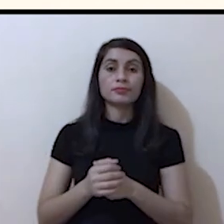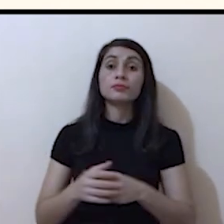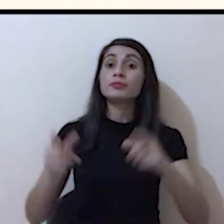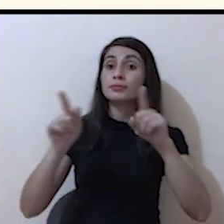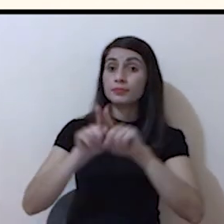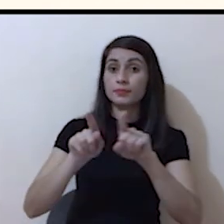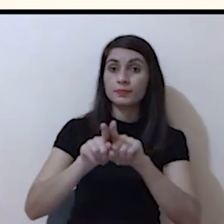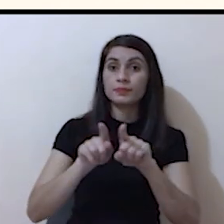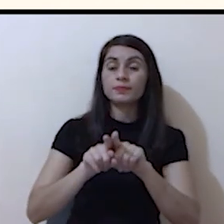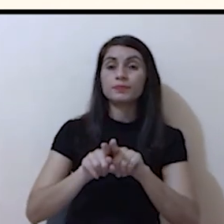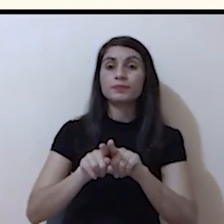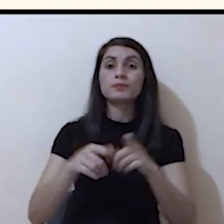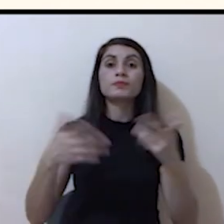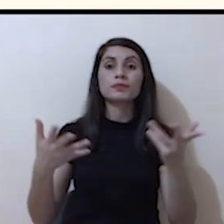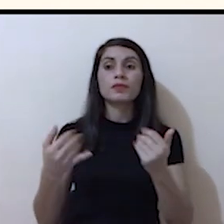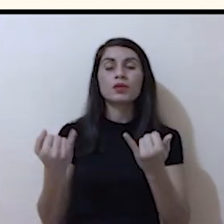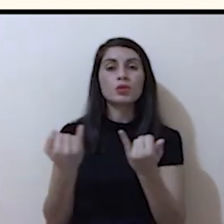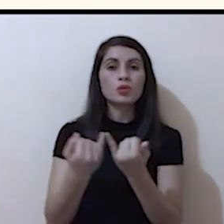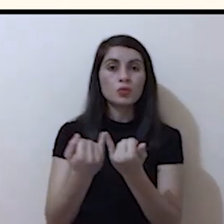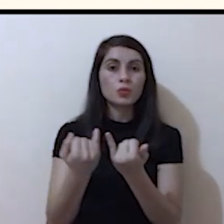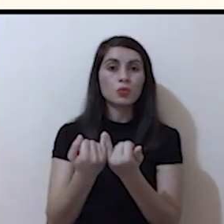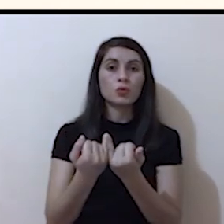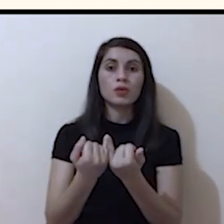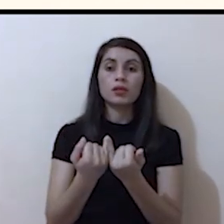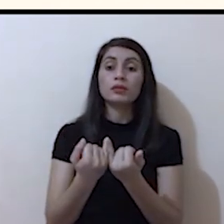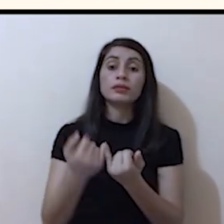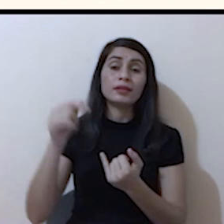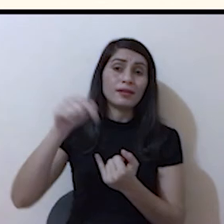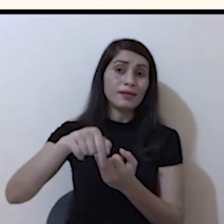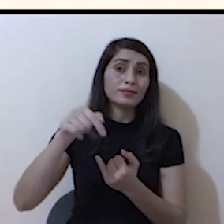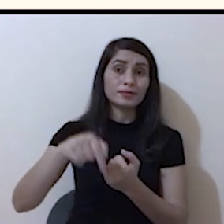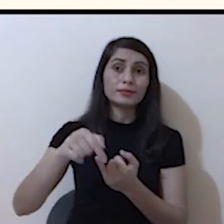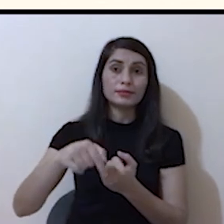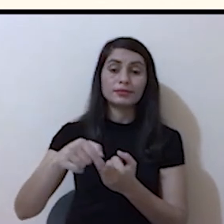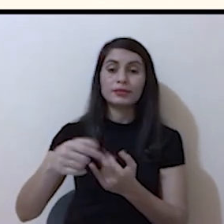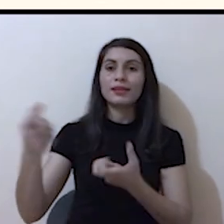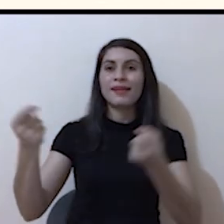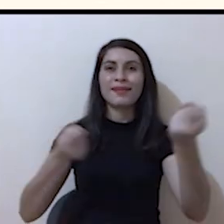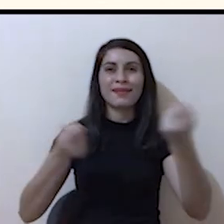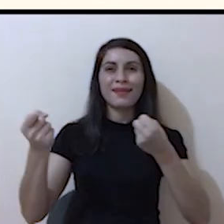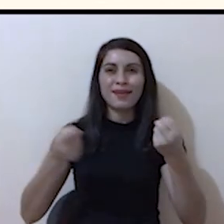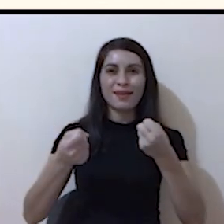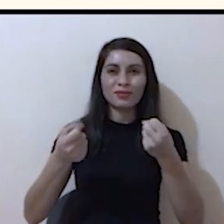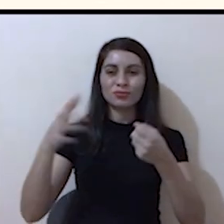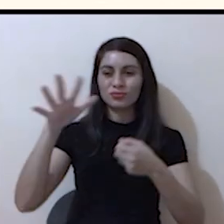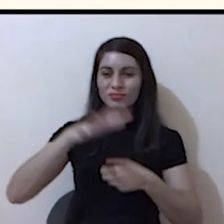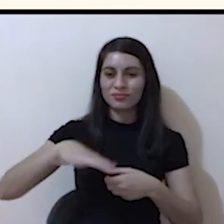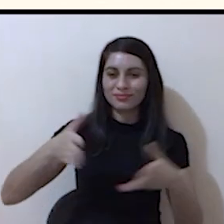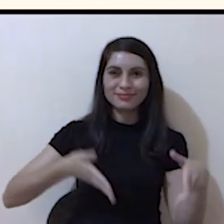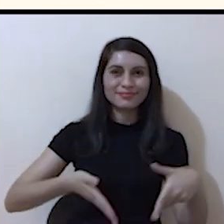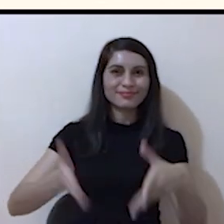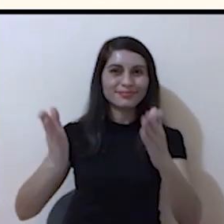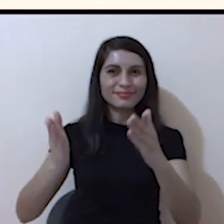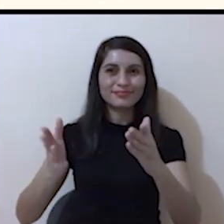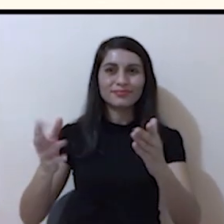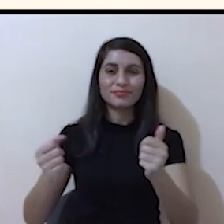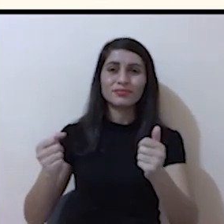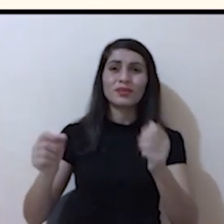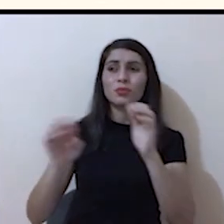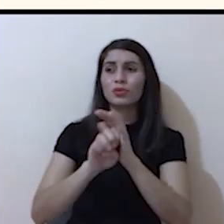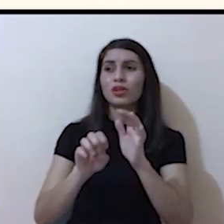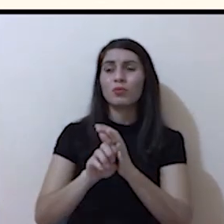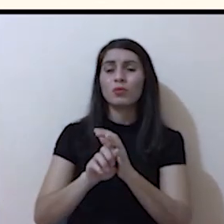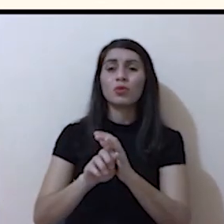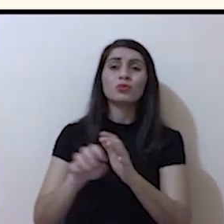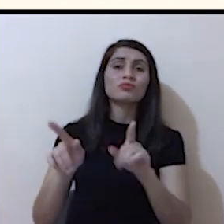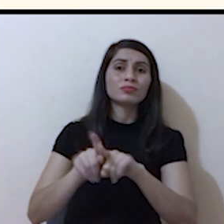También podemos hablar del tráfico marítimo. ¿A qué nos referimos con tráfico marítimo? A la pesca